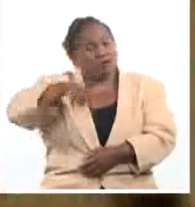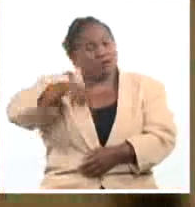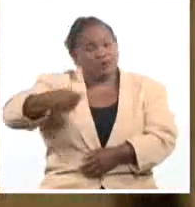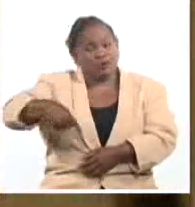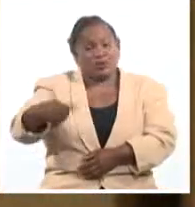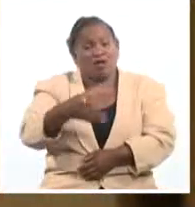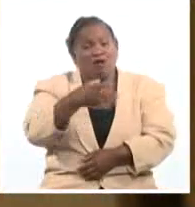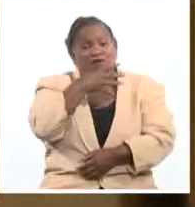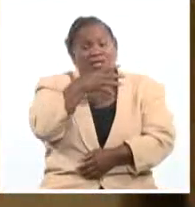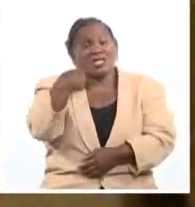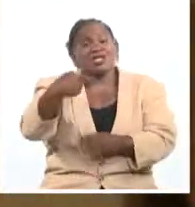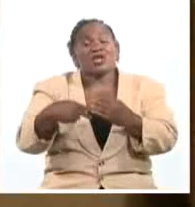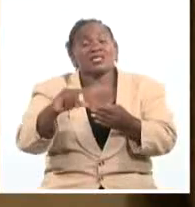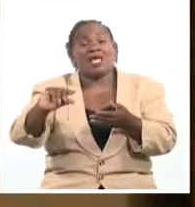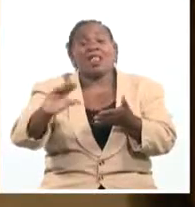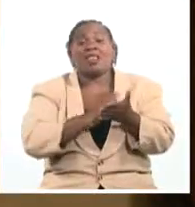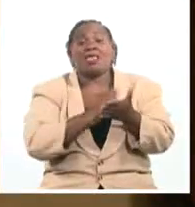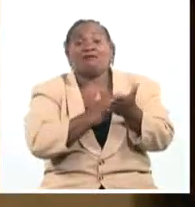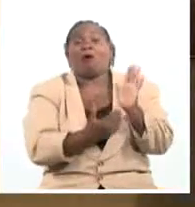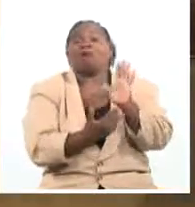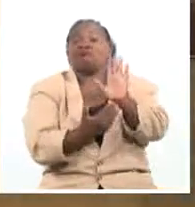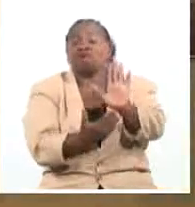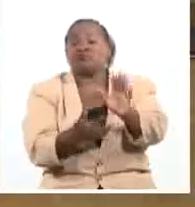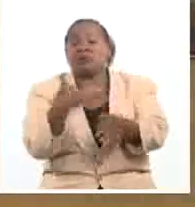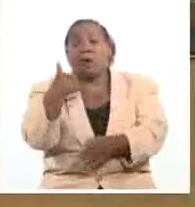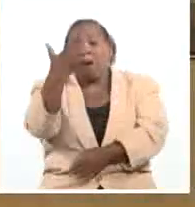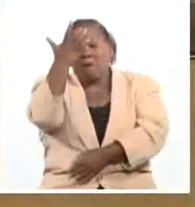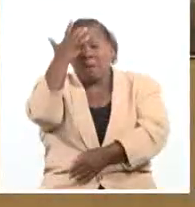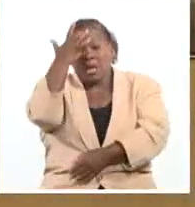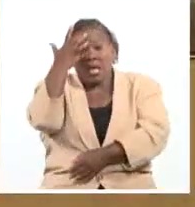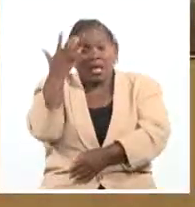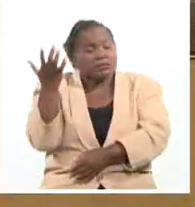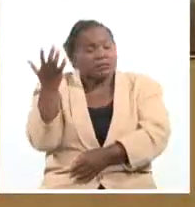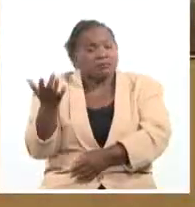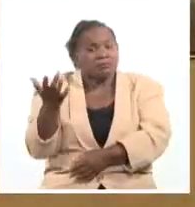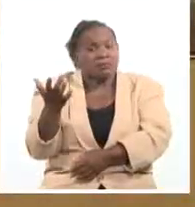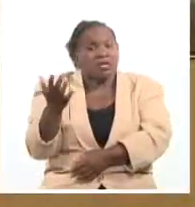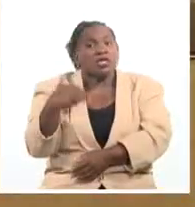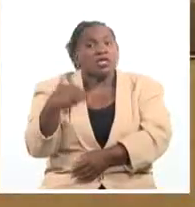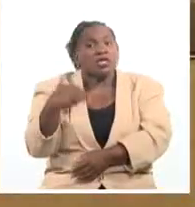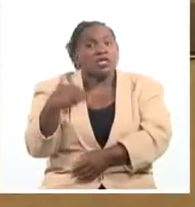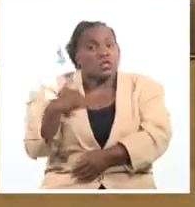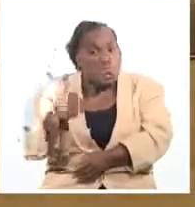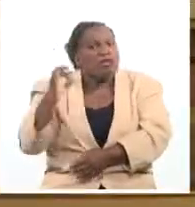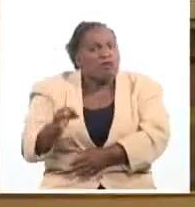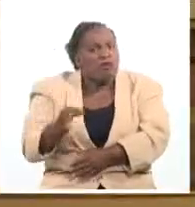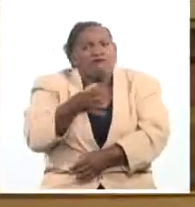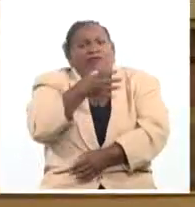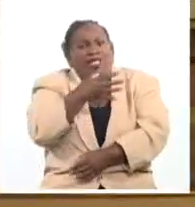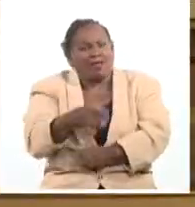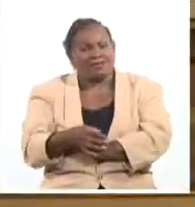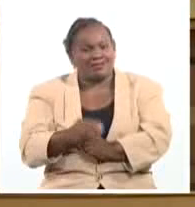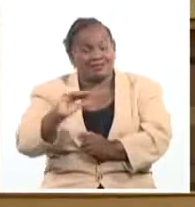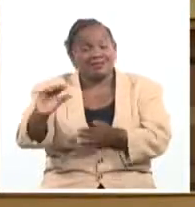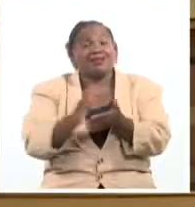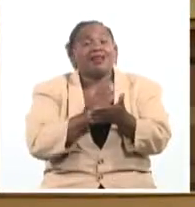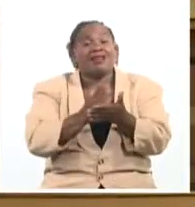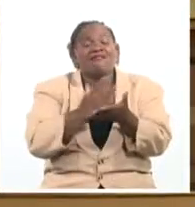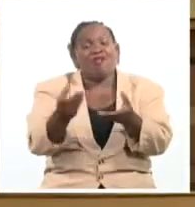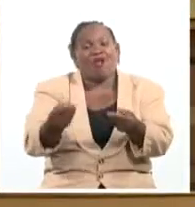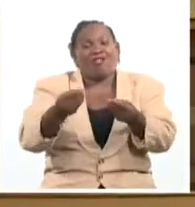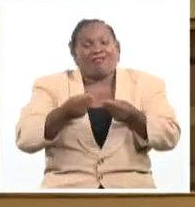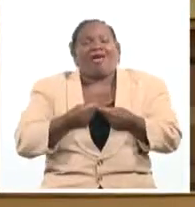por eso hice este libro. Yo no tengo pena en decirles que yo sueño muchas veces con Fidel. Sus libros transmiten